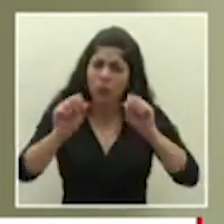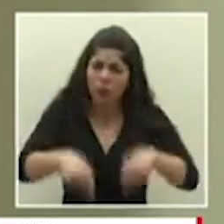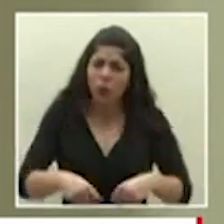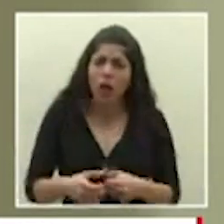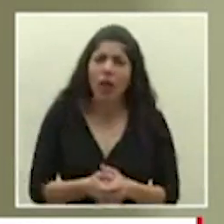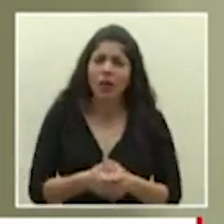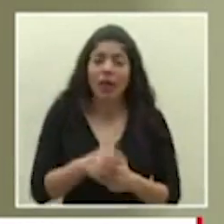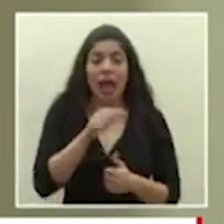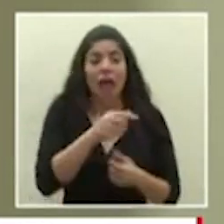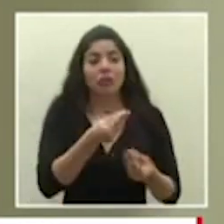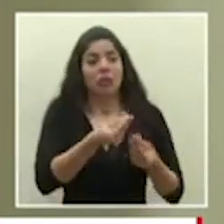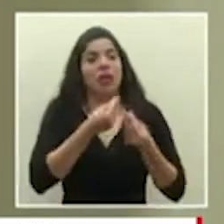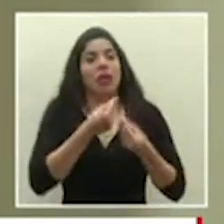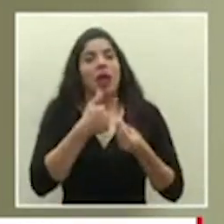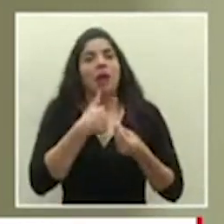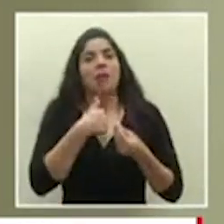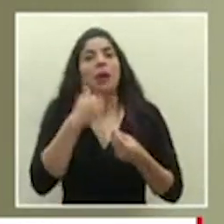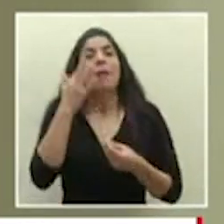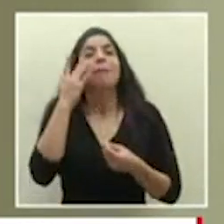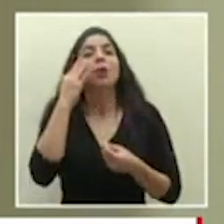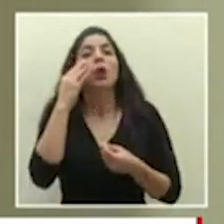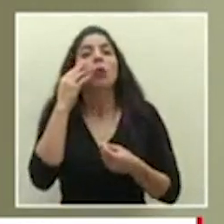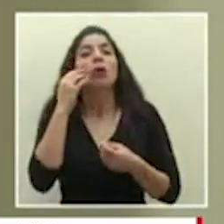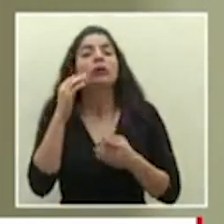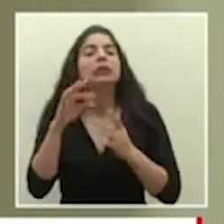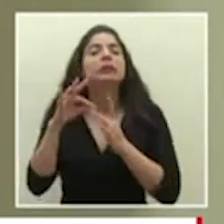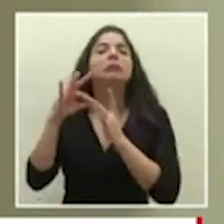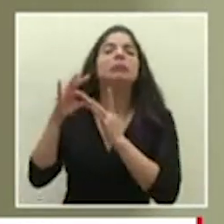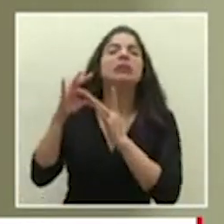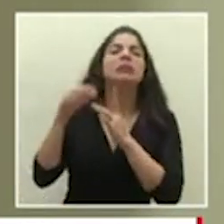y eso me lleva en realidad a mi preocupación más grande que es